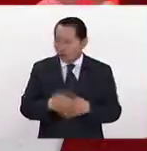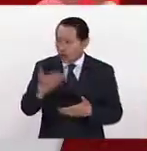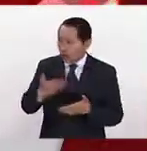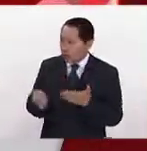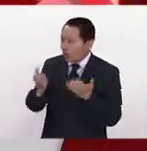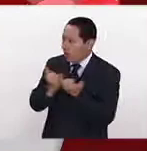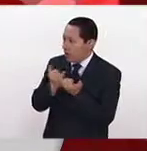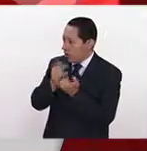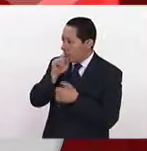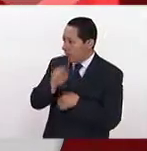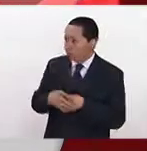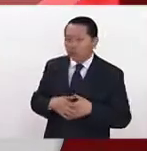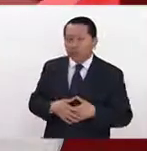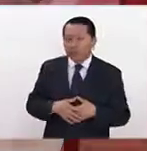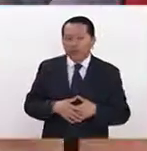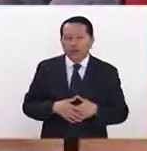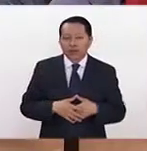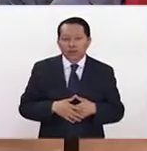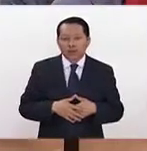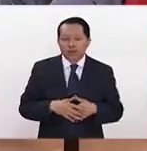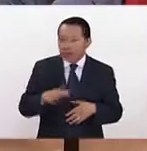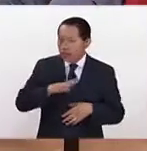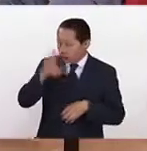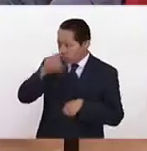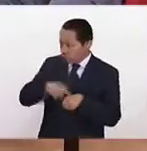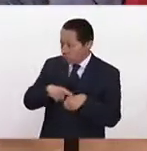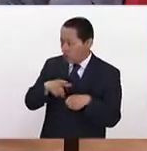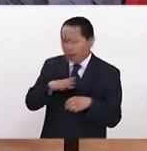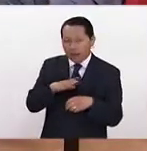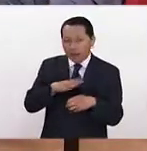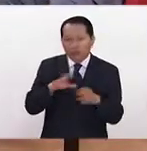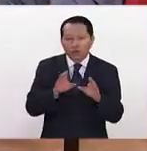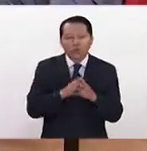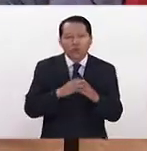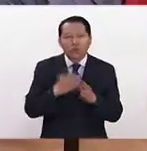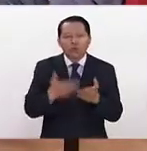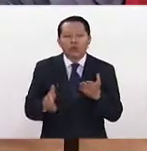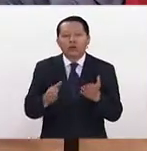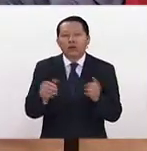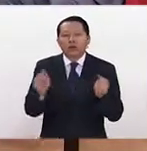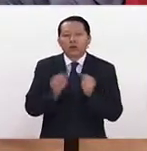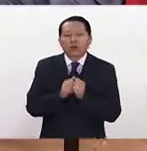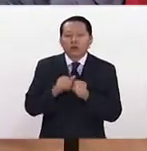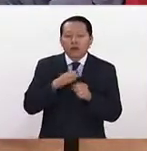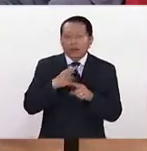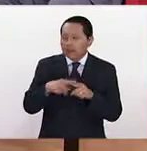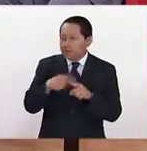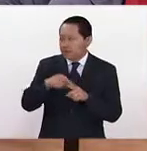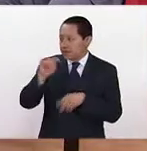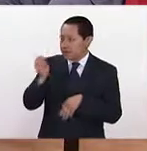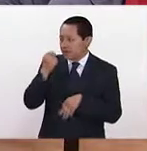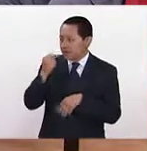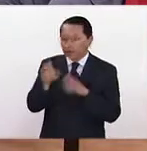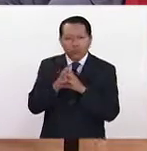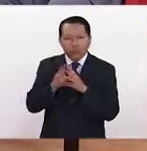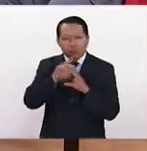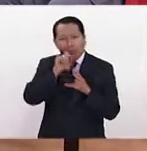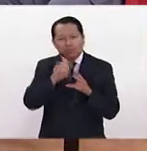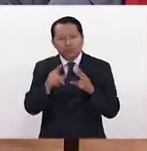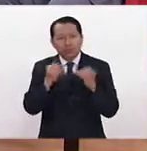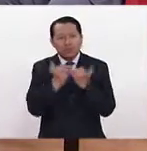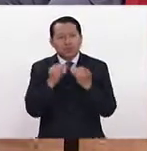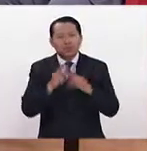también esta cultura de la empatía. creo que ya ahora con todos los medios tecnológicos, también es